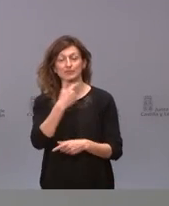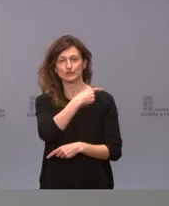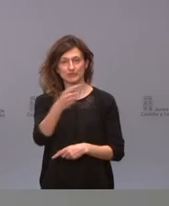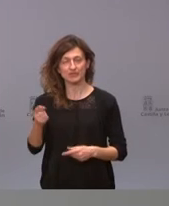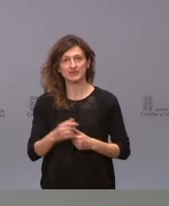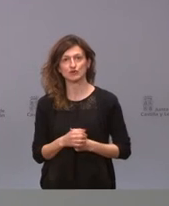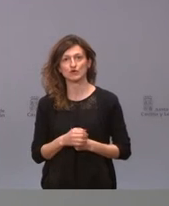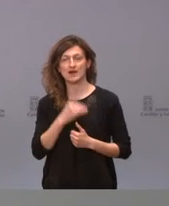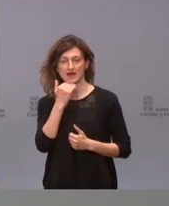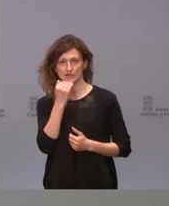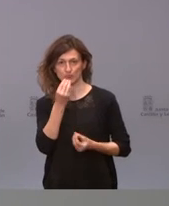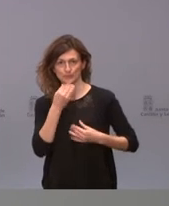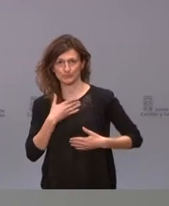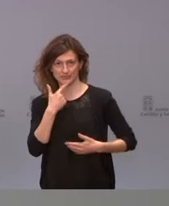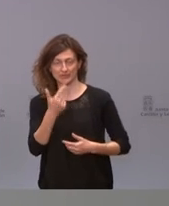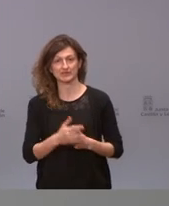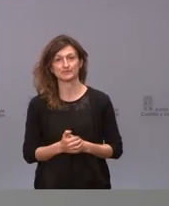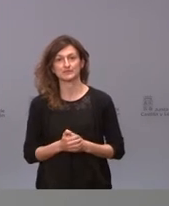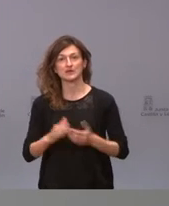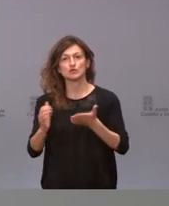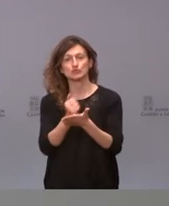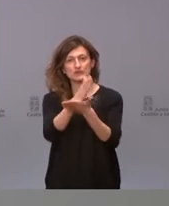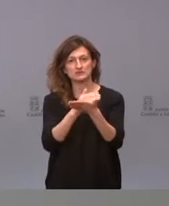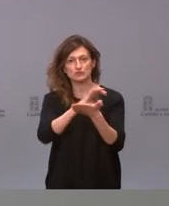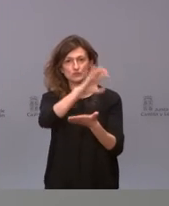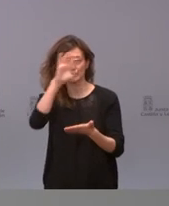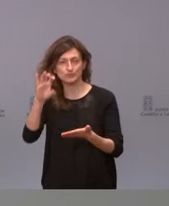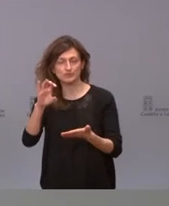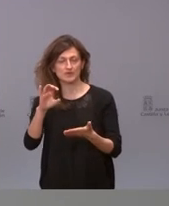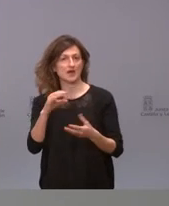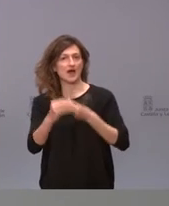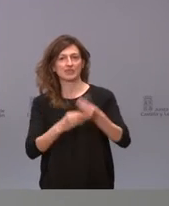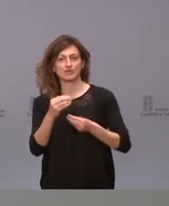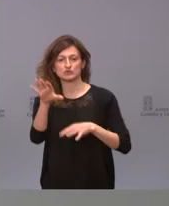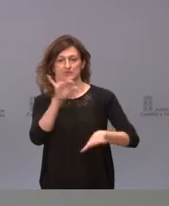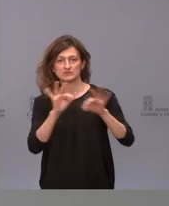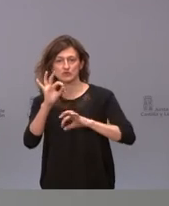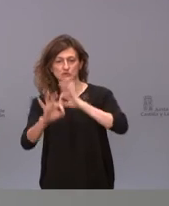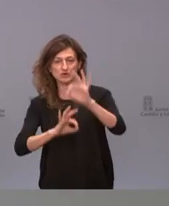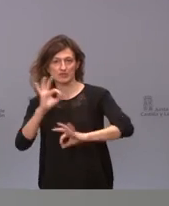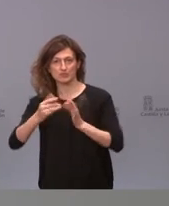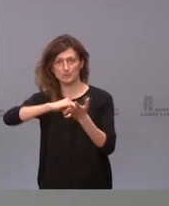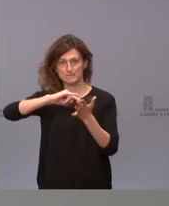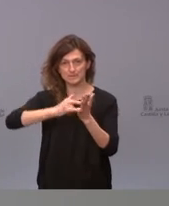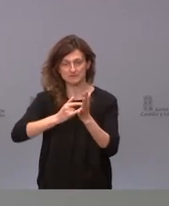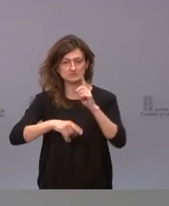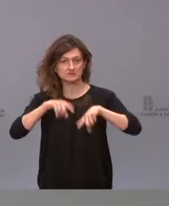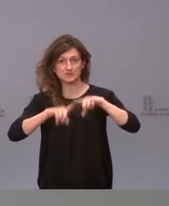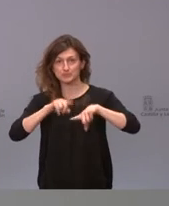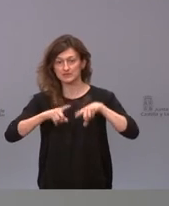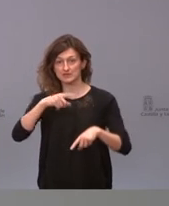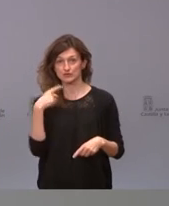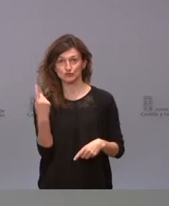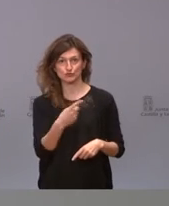decir algo vamos a ver todas las comunidades autónomas estamos tomando decisiones de organización y planificación según nuestra nuestra